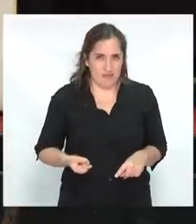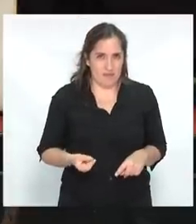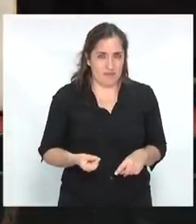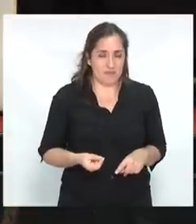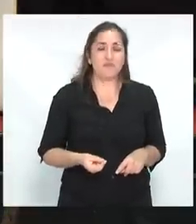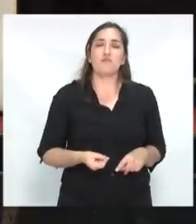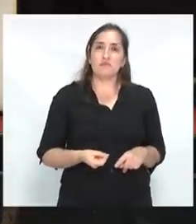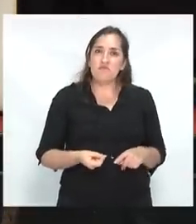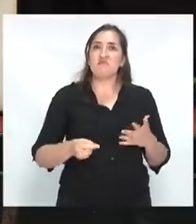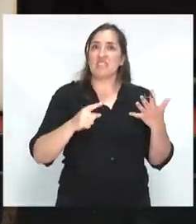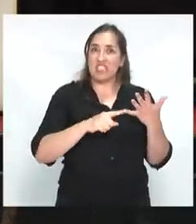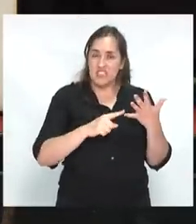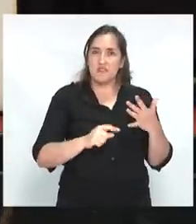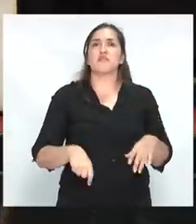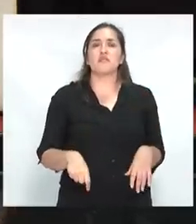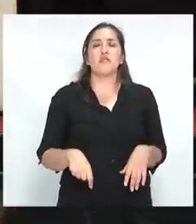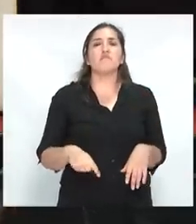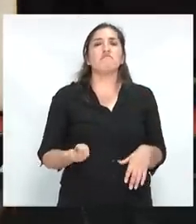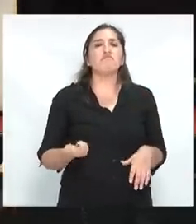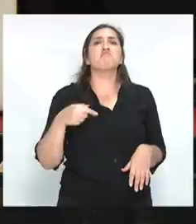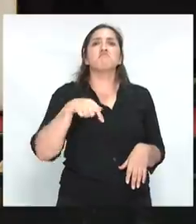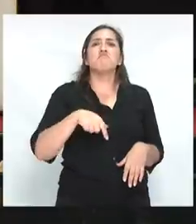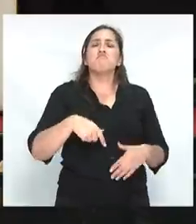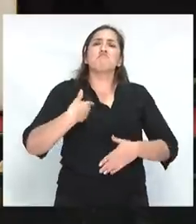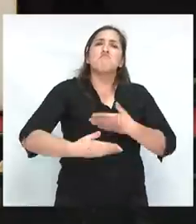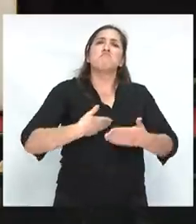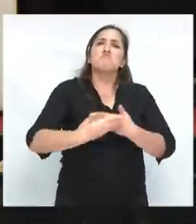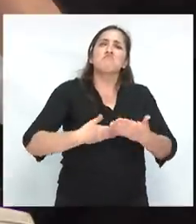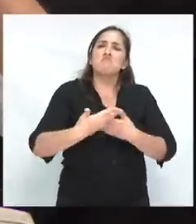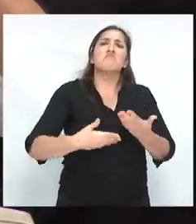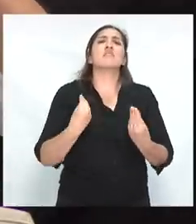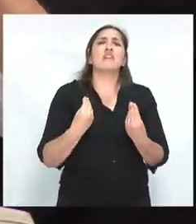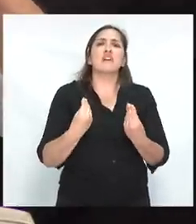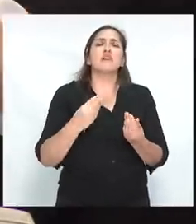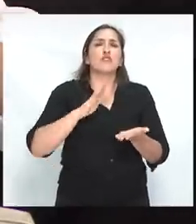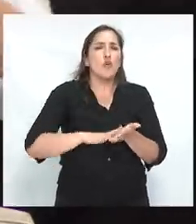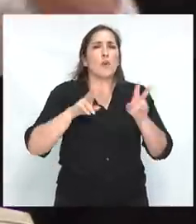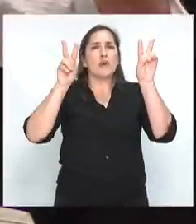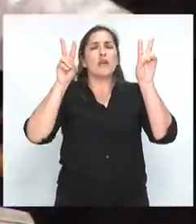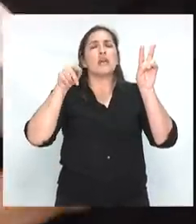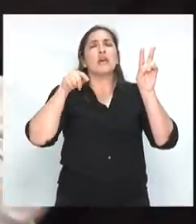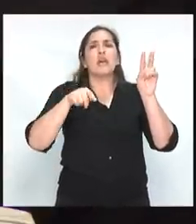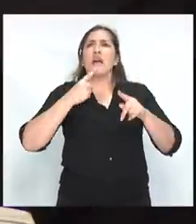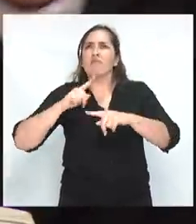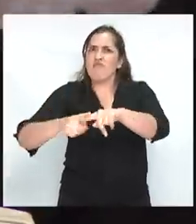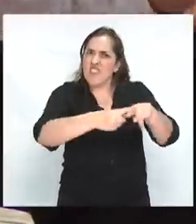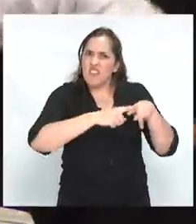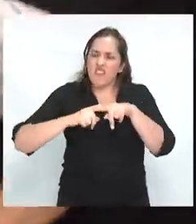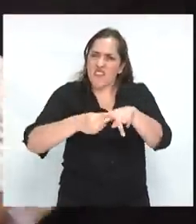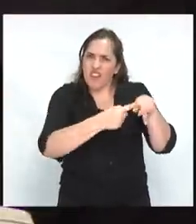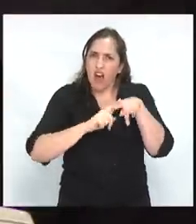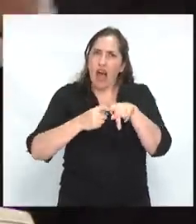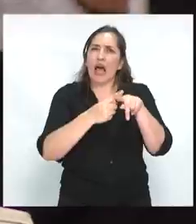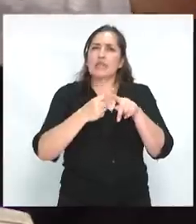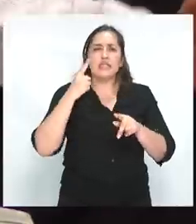el progresismo latinoamericano ha resuelto sobre la marcha un debate que se va dando en el ámbito de la